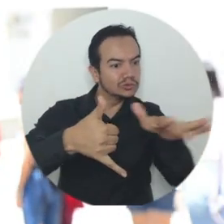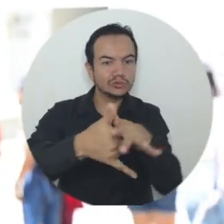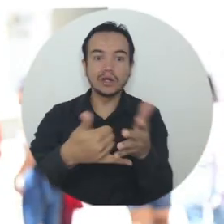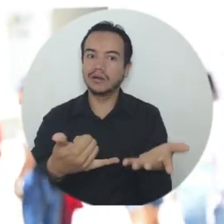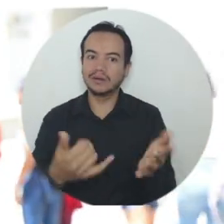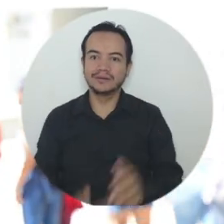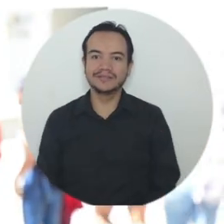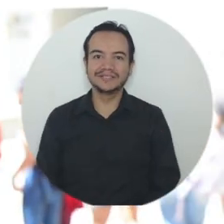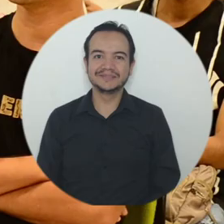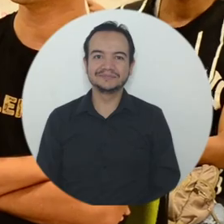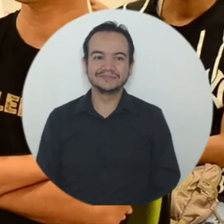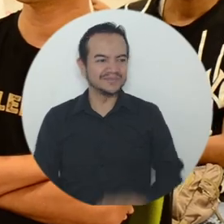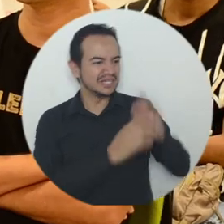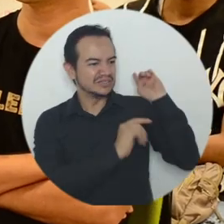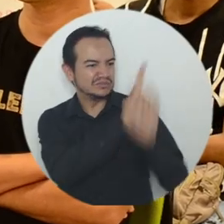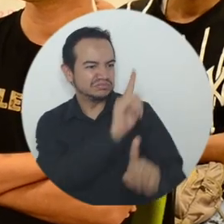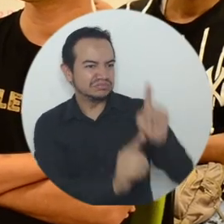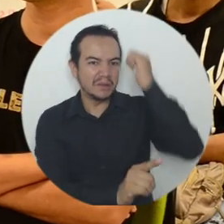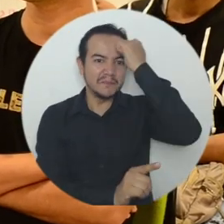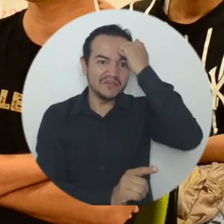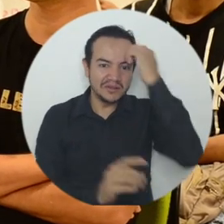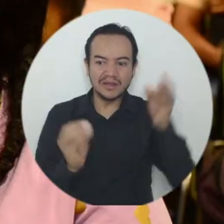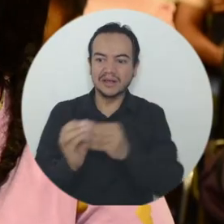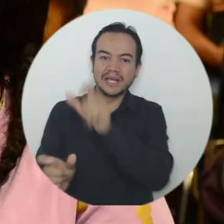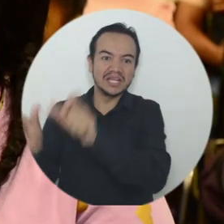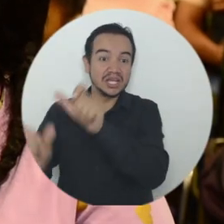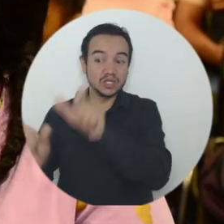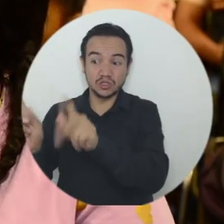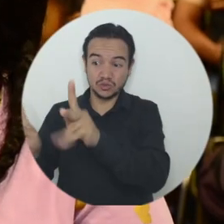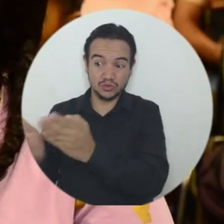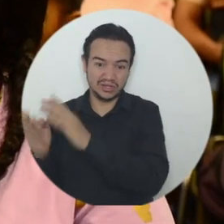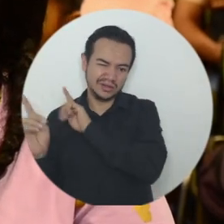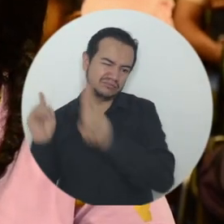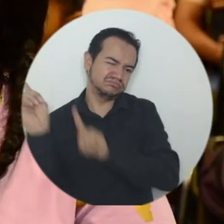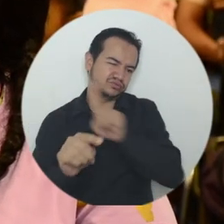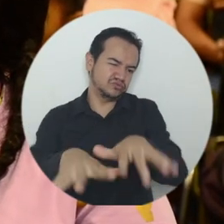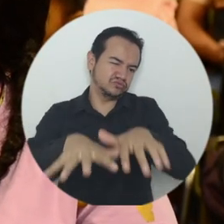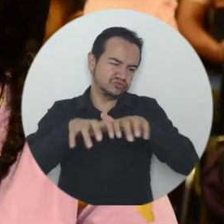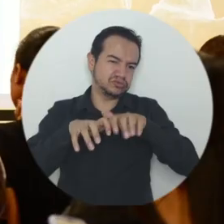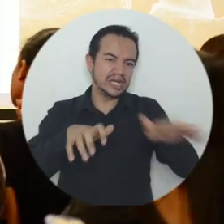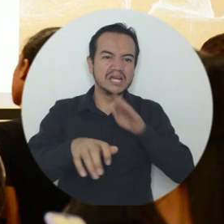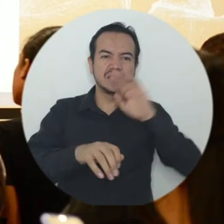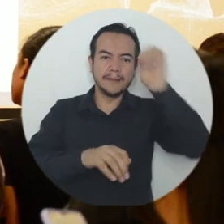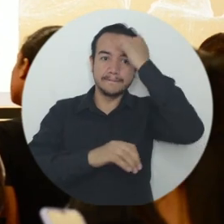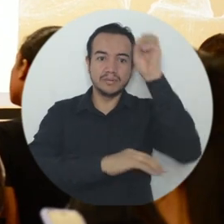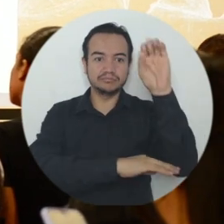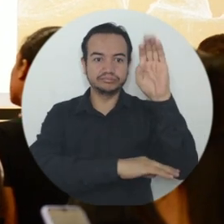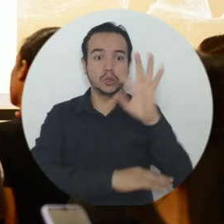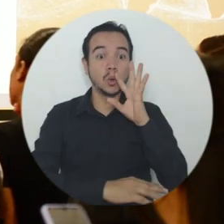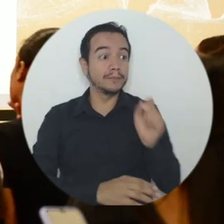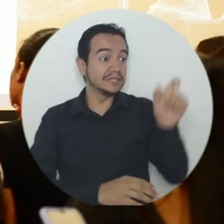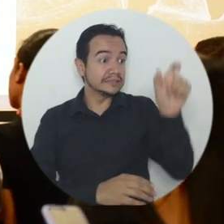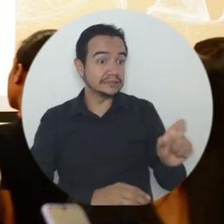Pacífico y el Mar Caribe. Estudiantes y docentes asistieron masivamente al encuentro que tuvo como invitado especial al Capitán de Corbeta,